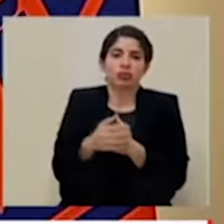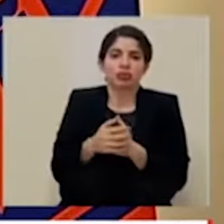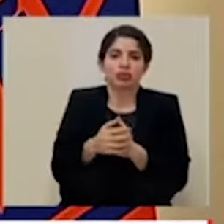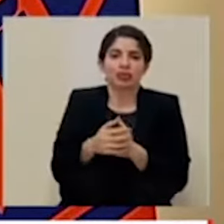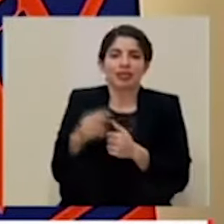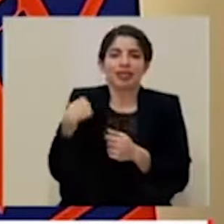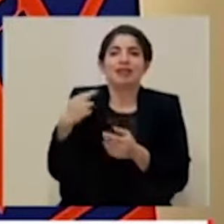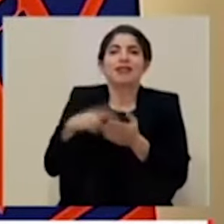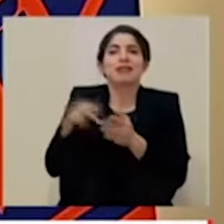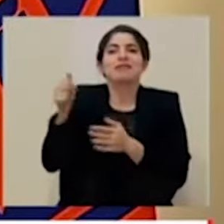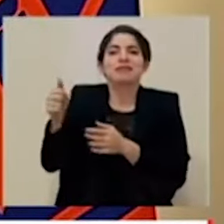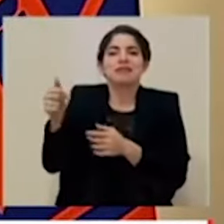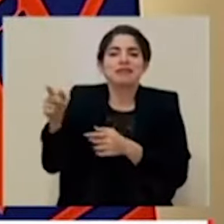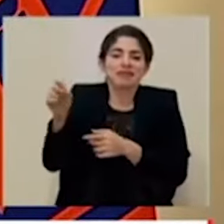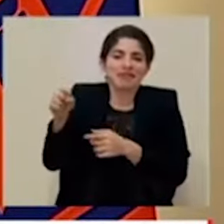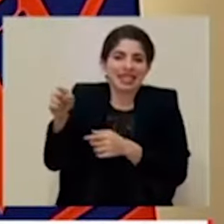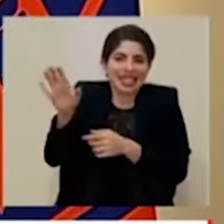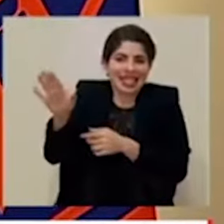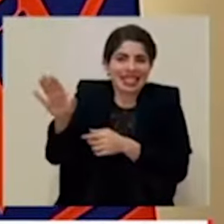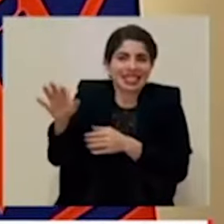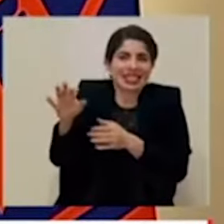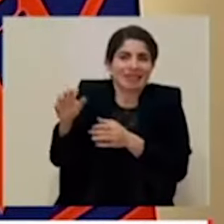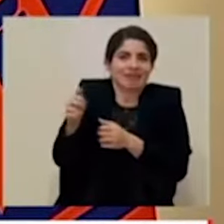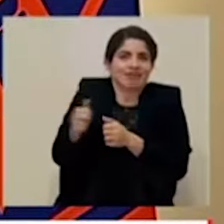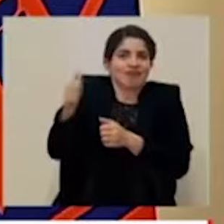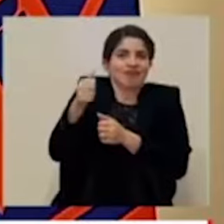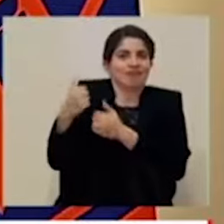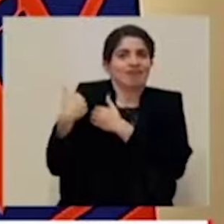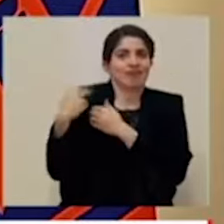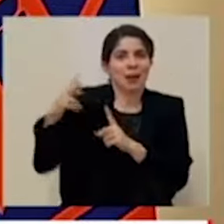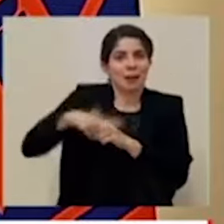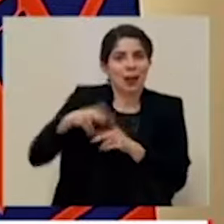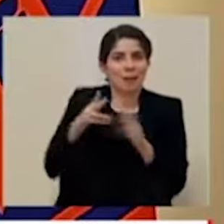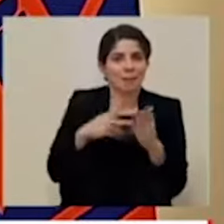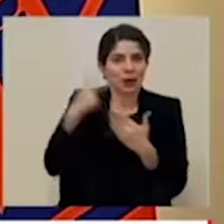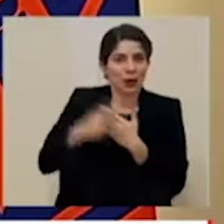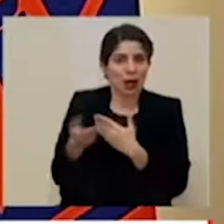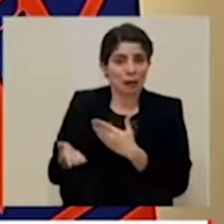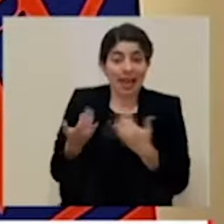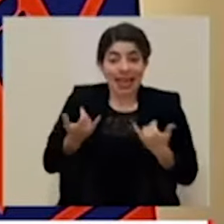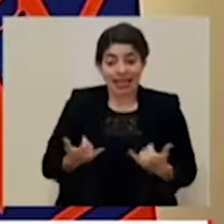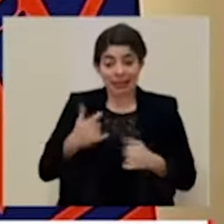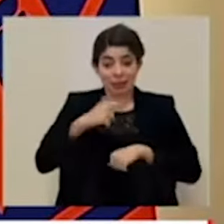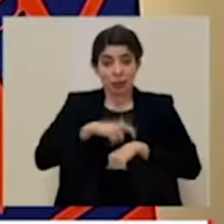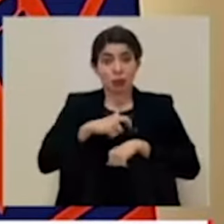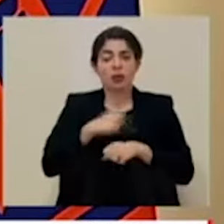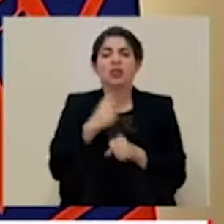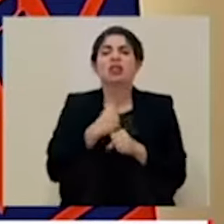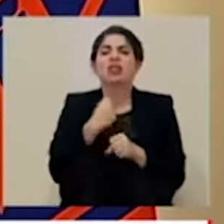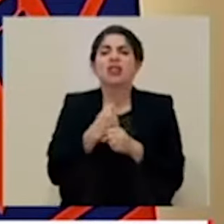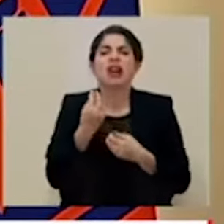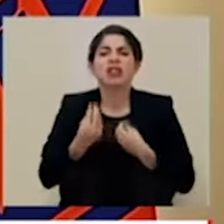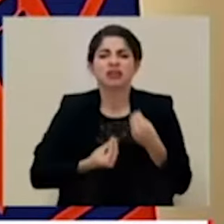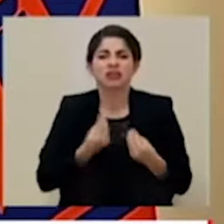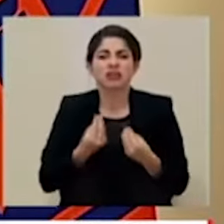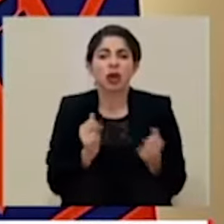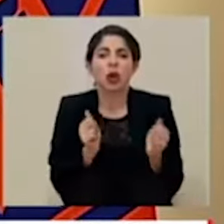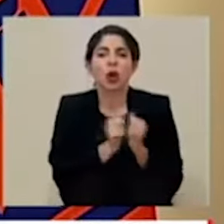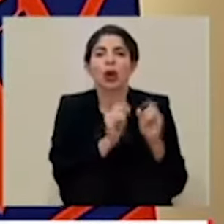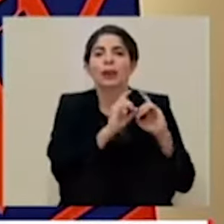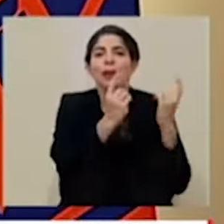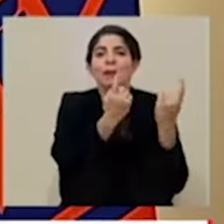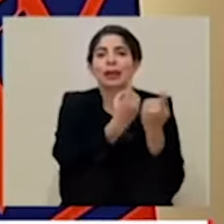redundancia, perdón, comunidad ejecutora de este programa. En este momento estamos trabajando conjuntamente con los